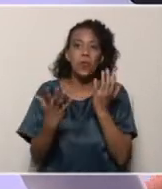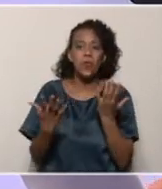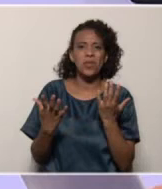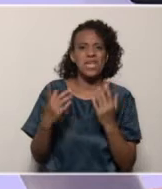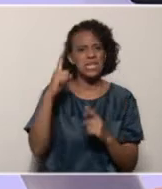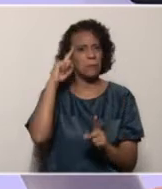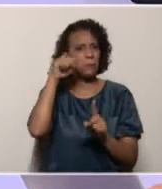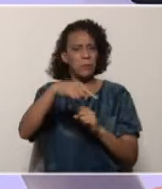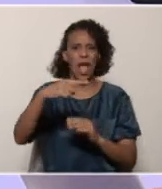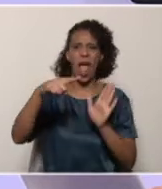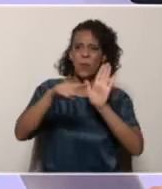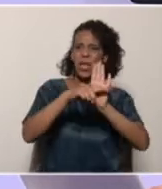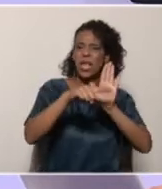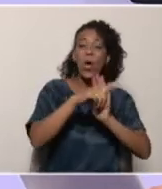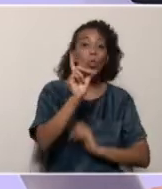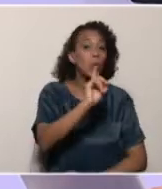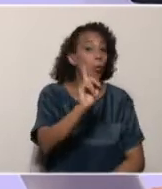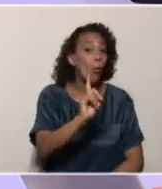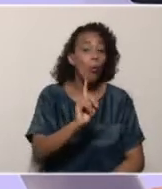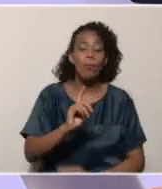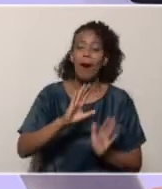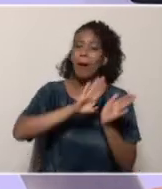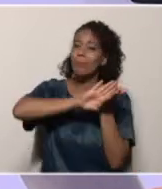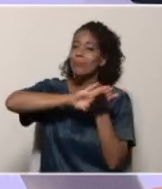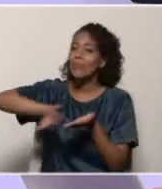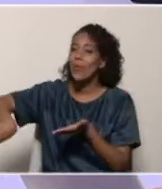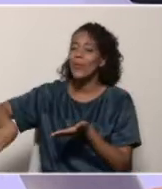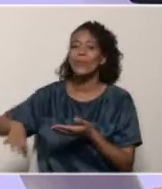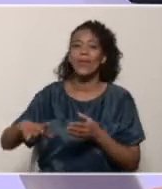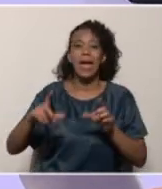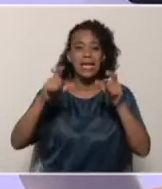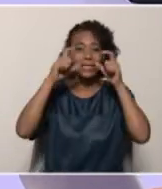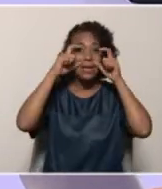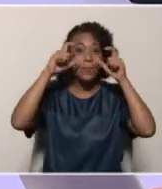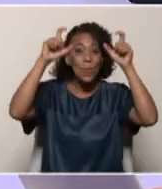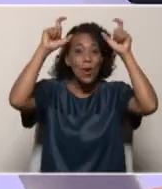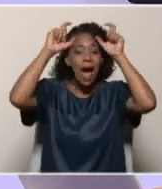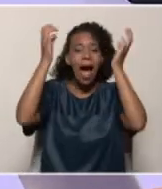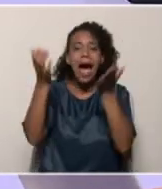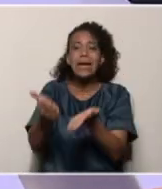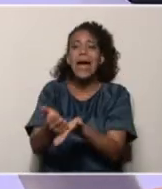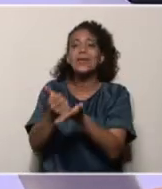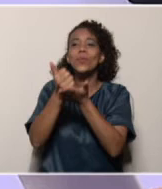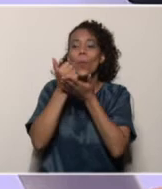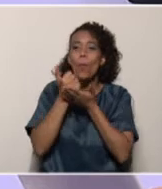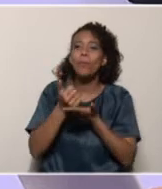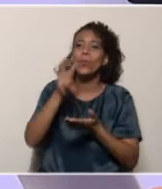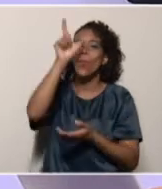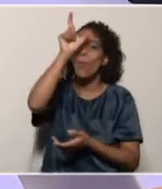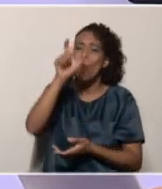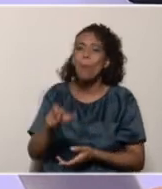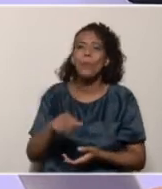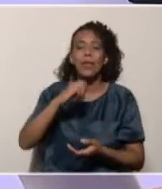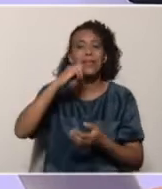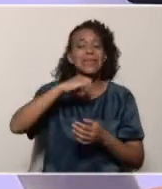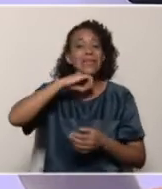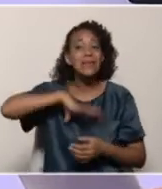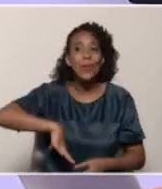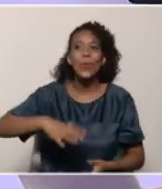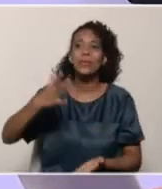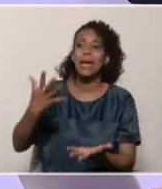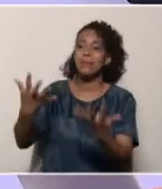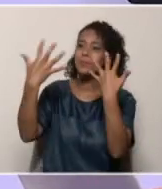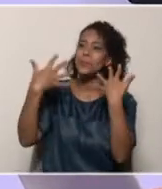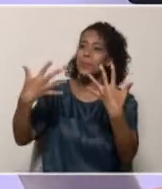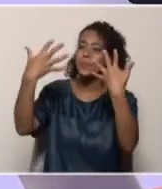negativo y creo que tenemos que empezar a construirnos. Simón Rodríguez hablaba de entreayudarnos y no entre destruirnos. Así es. Y creo que ya es el